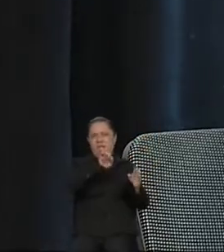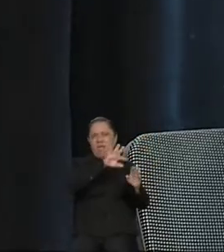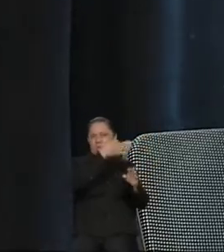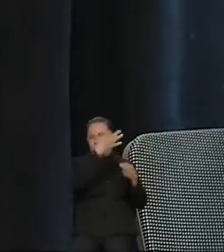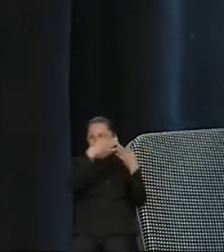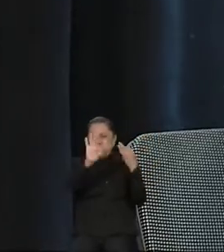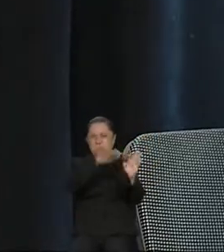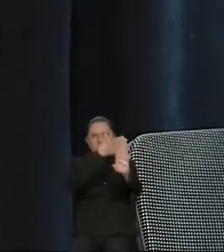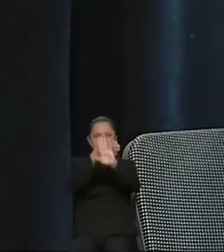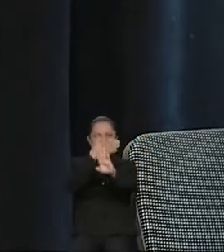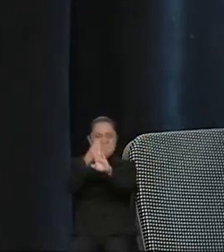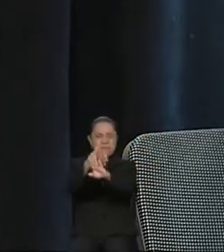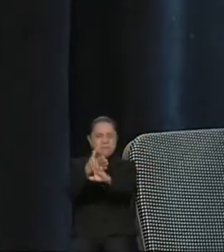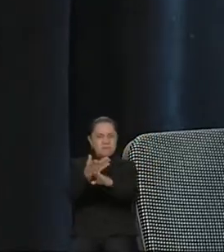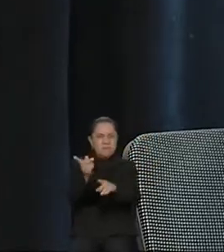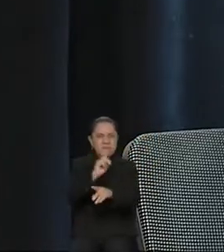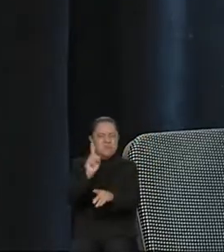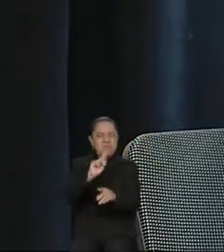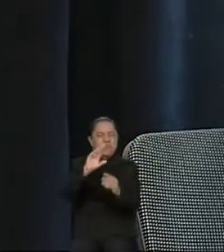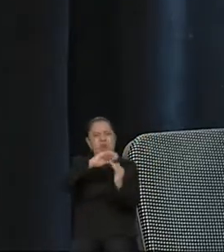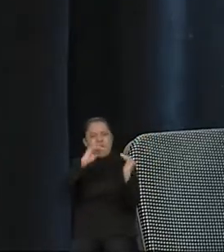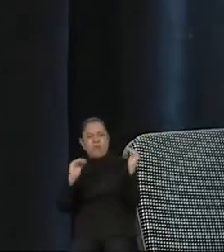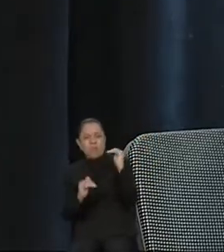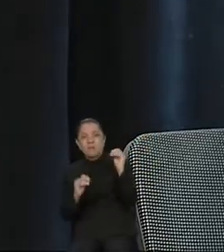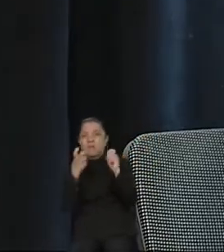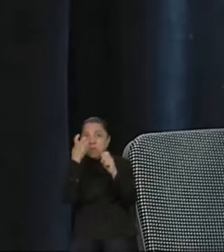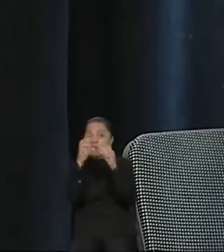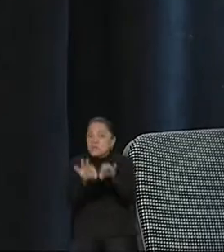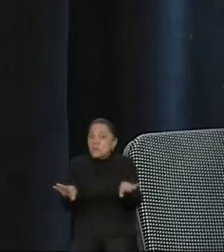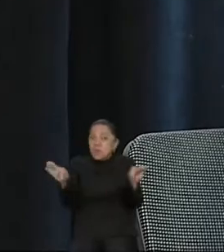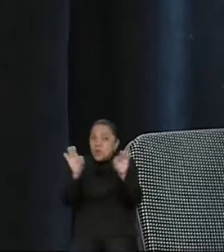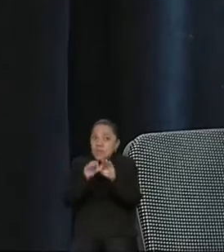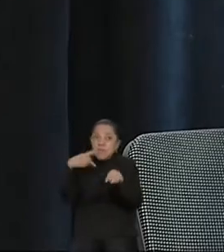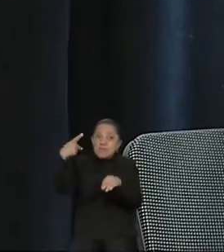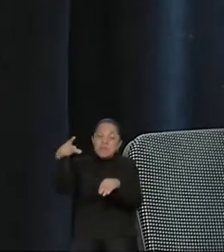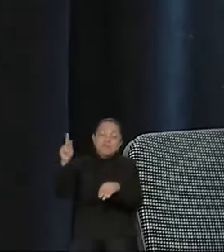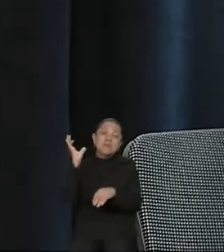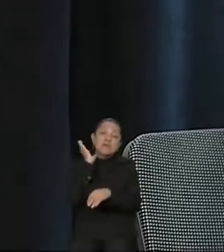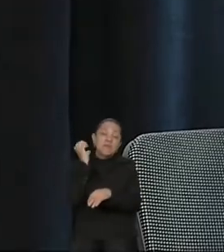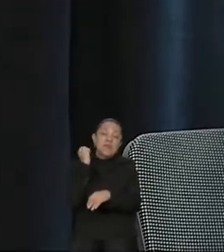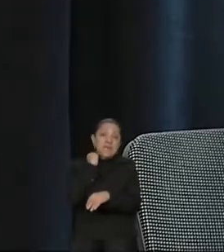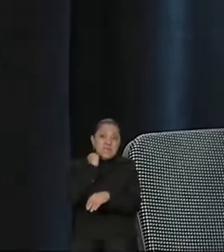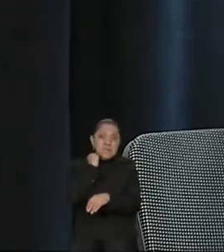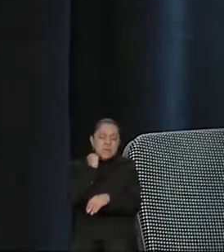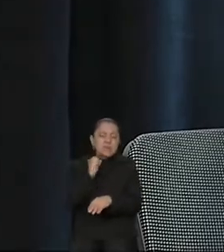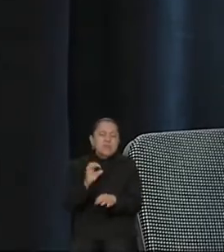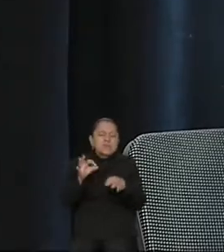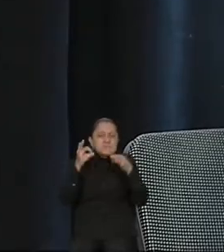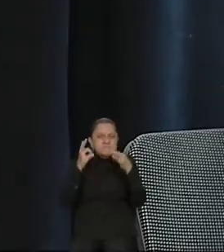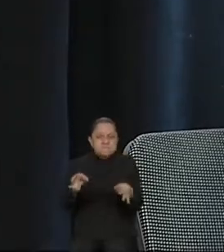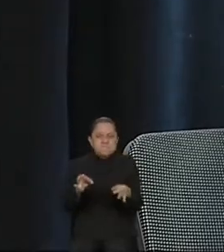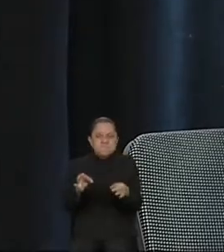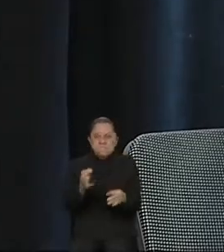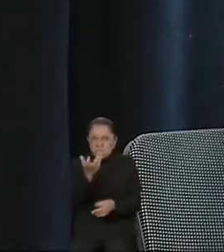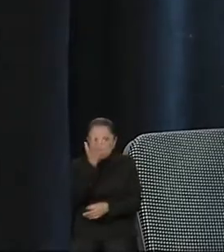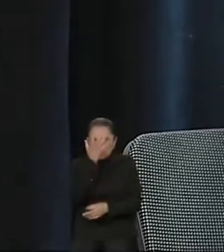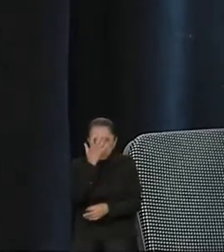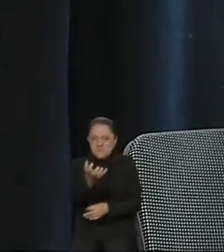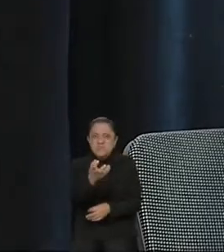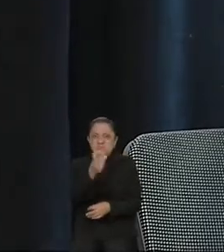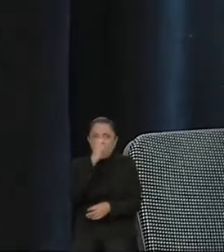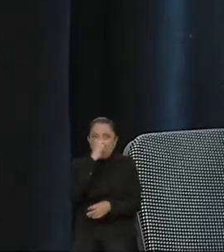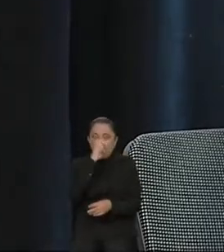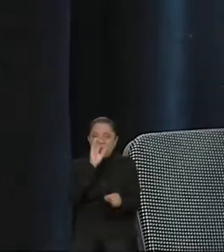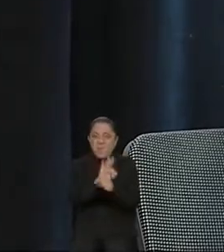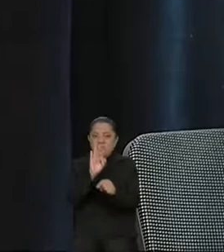razón, es importante que desde el Senado de la República exista una posición muy firme de defensa a nuestra soberanía nacional, a los